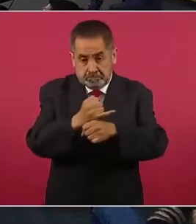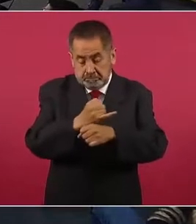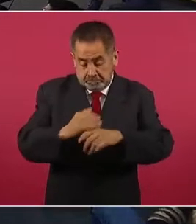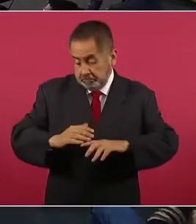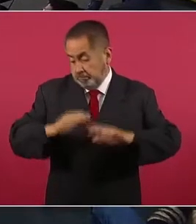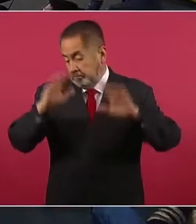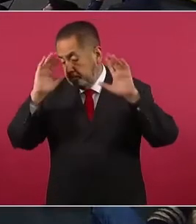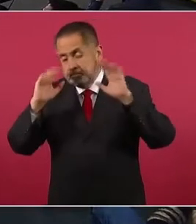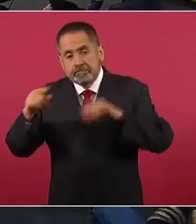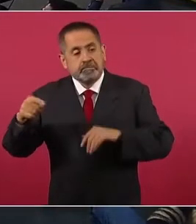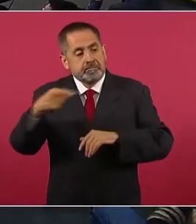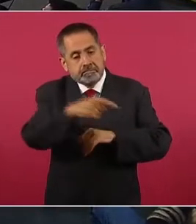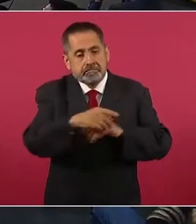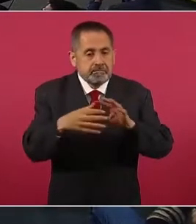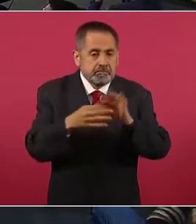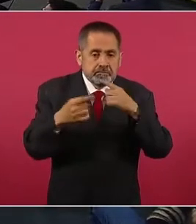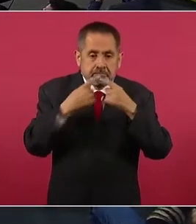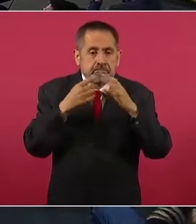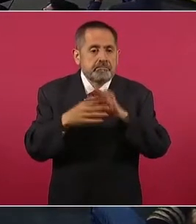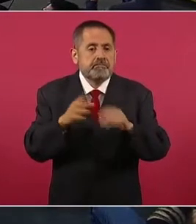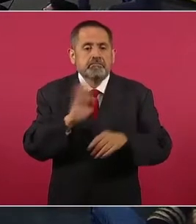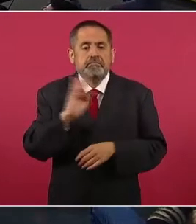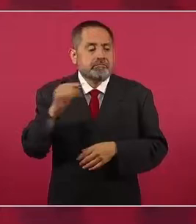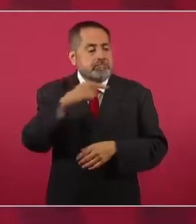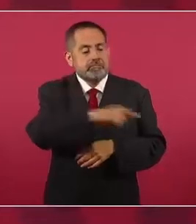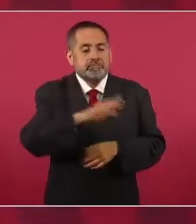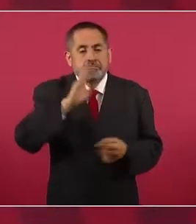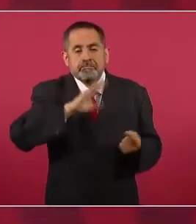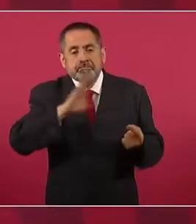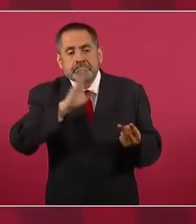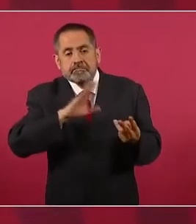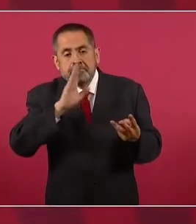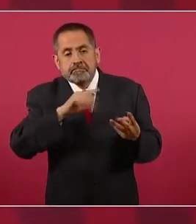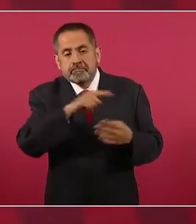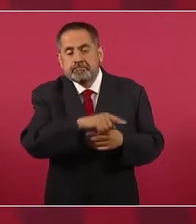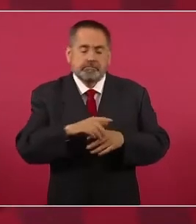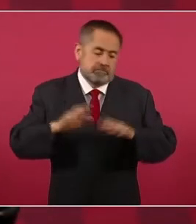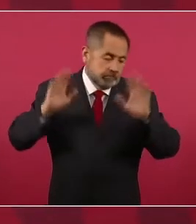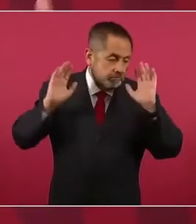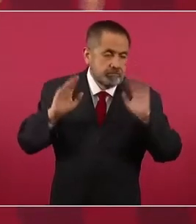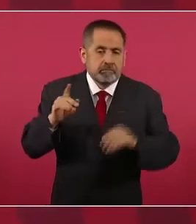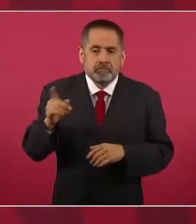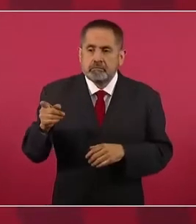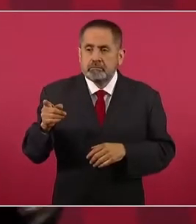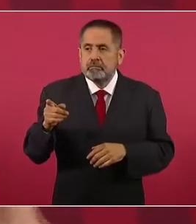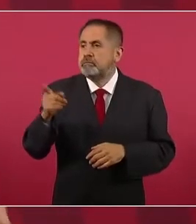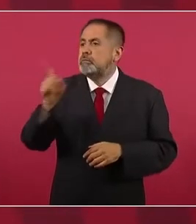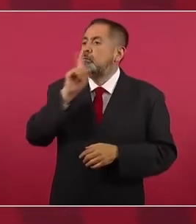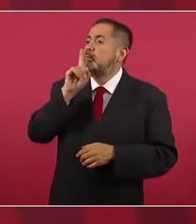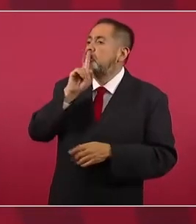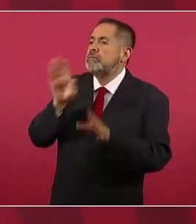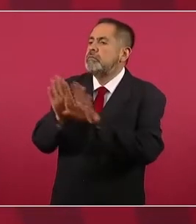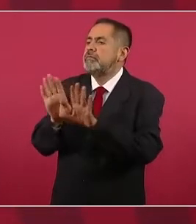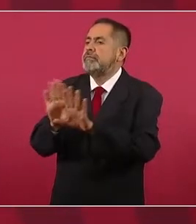sobre irregularidades o posibles irregularidades, no presentes nada.